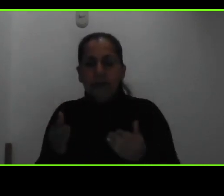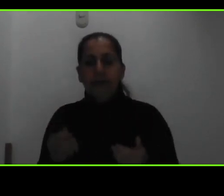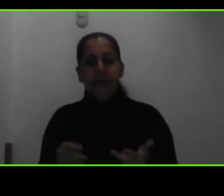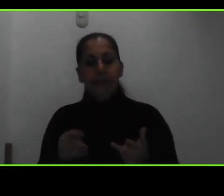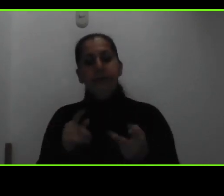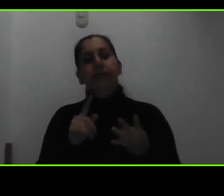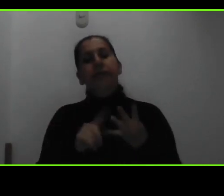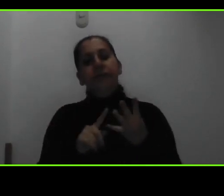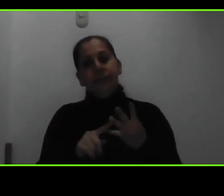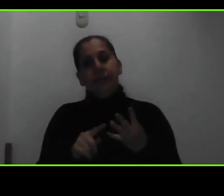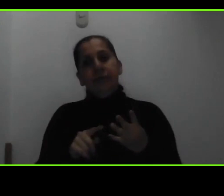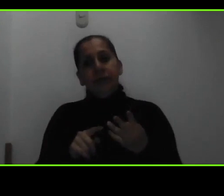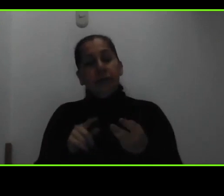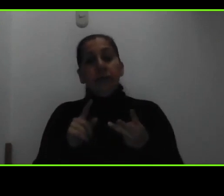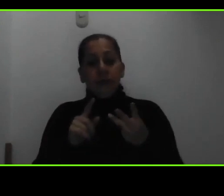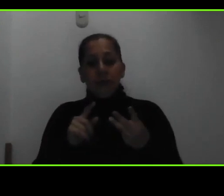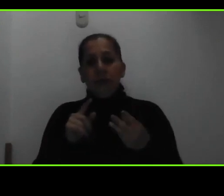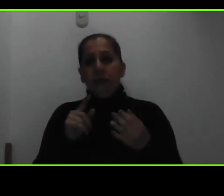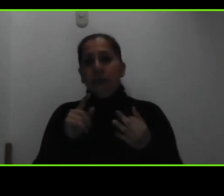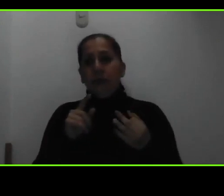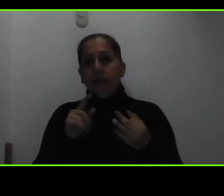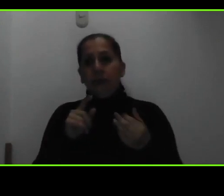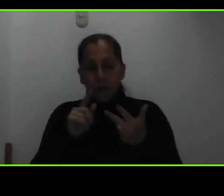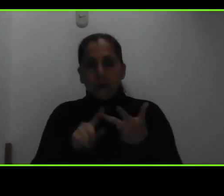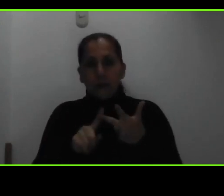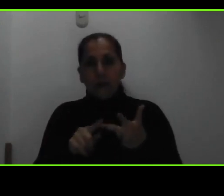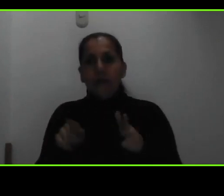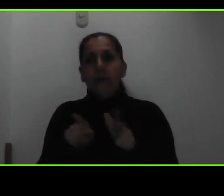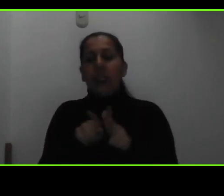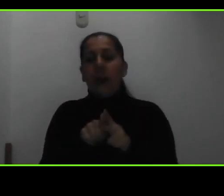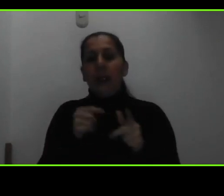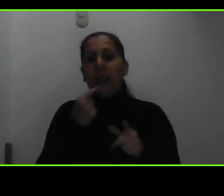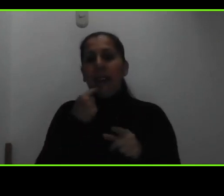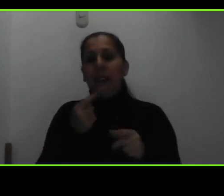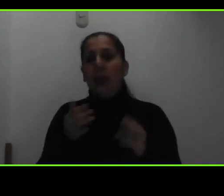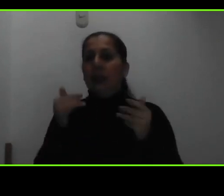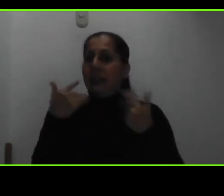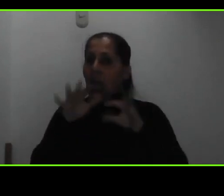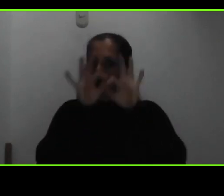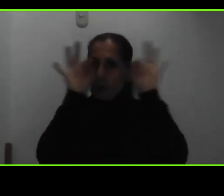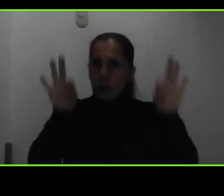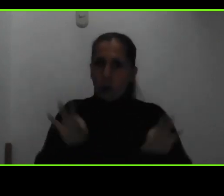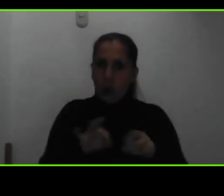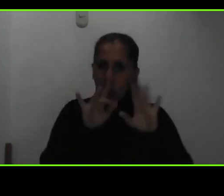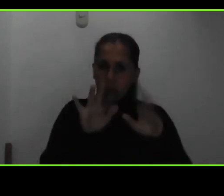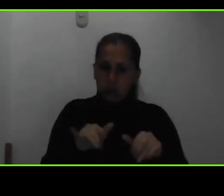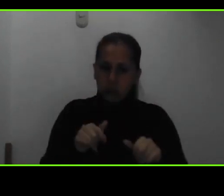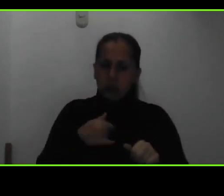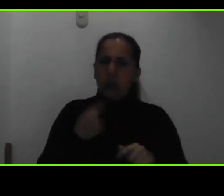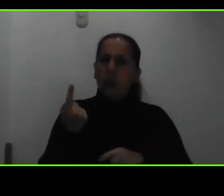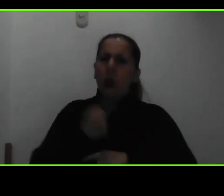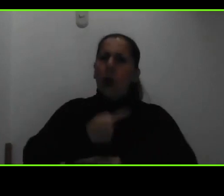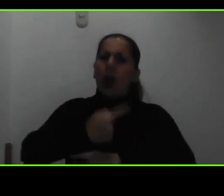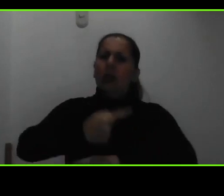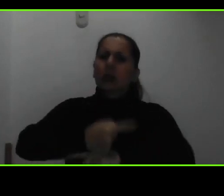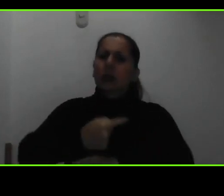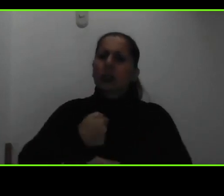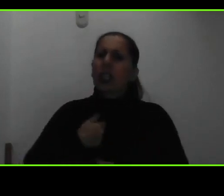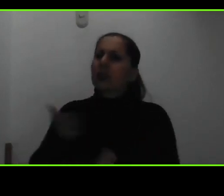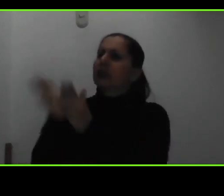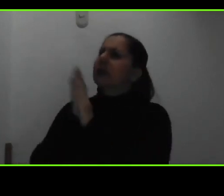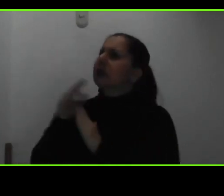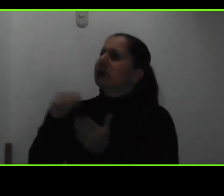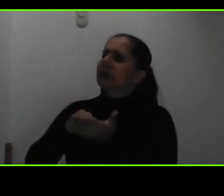nuevamente bueno luego de ser ingresado el formulario cuántos días se dura para dar la cita con la trabajadora social entonces